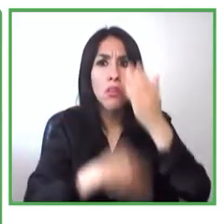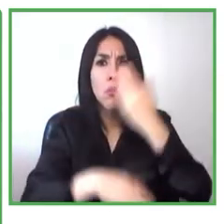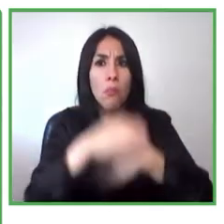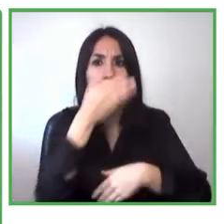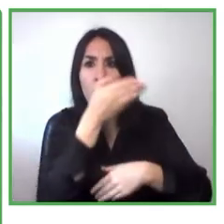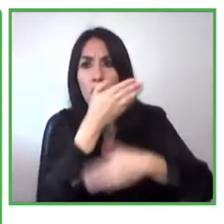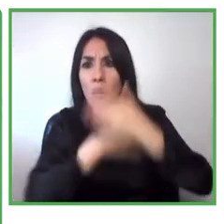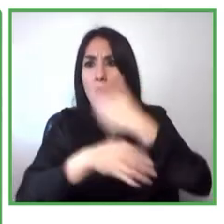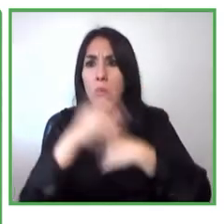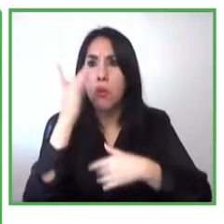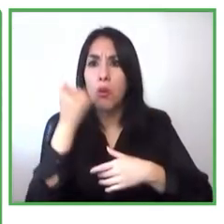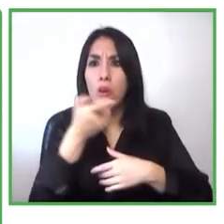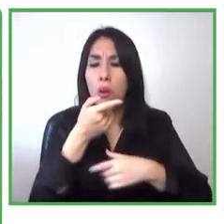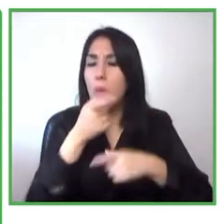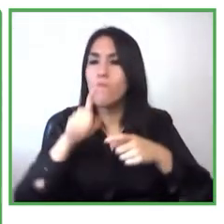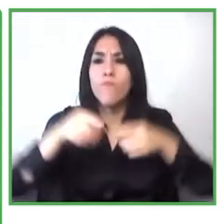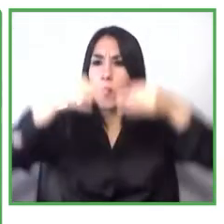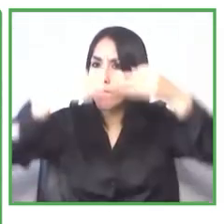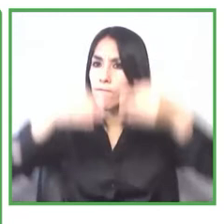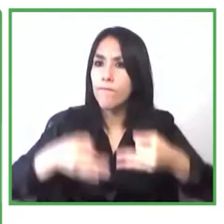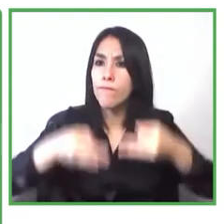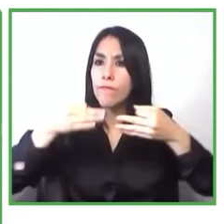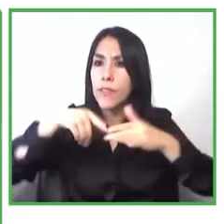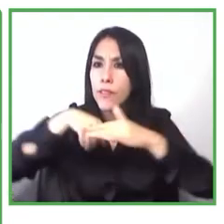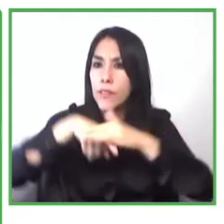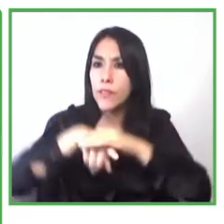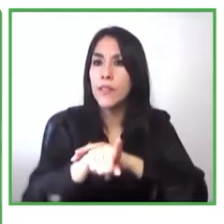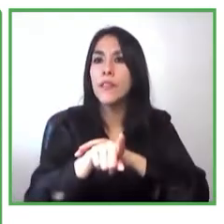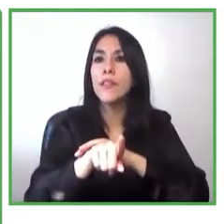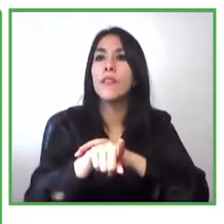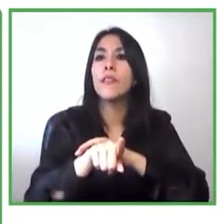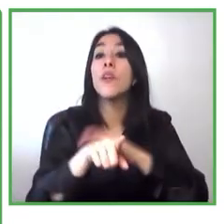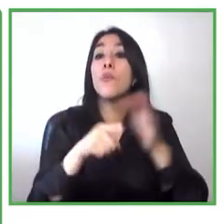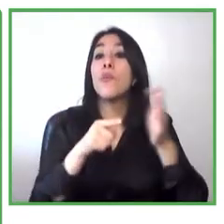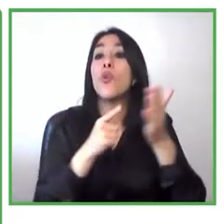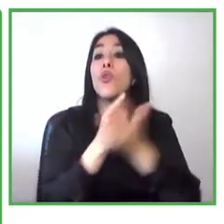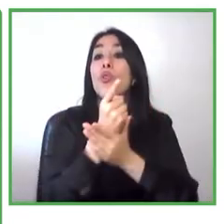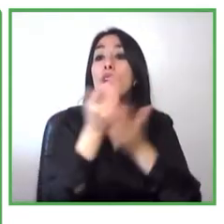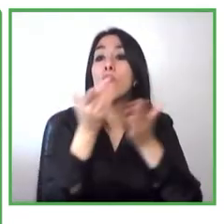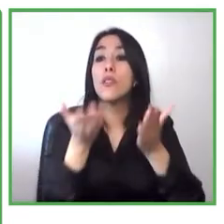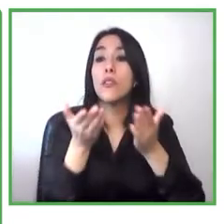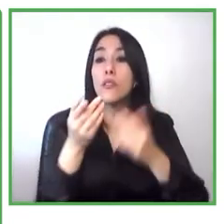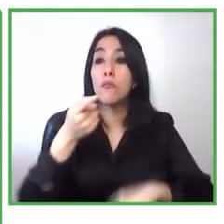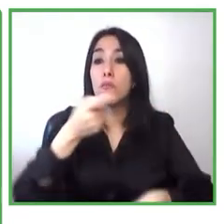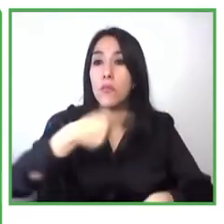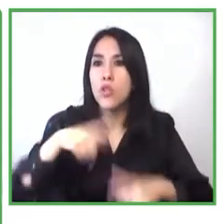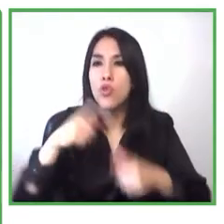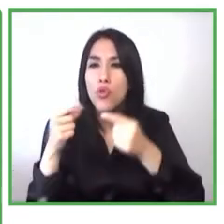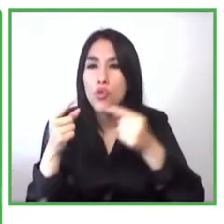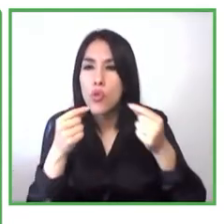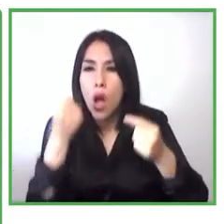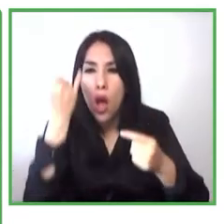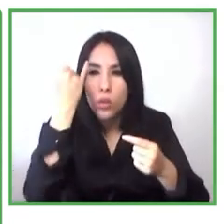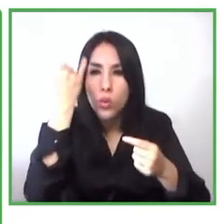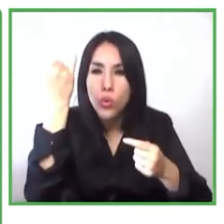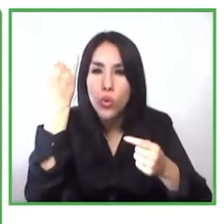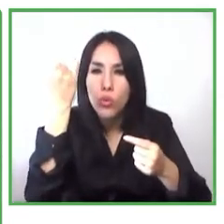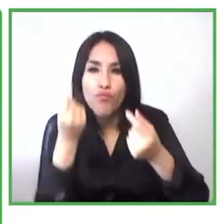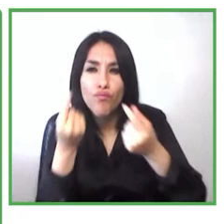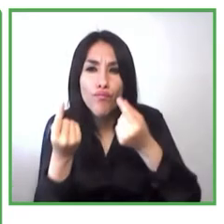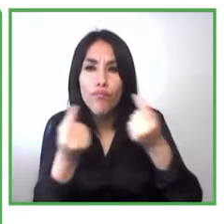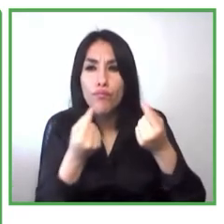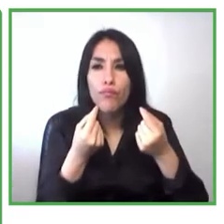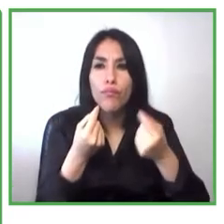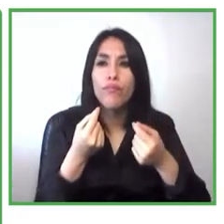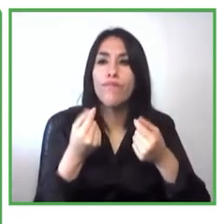accesar estas oportunidades por eso es que hemos creado más características o más estrategias